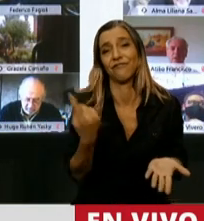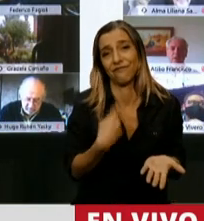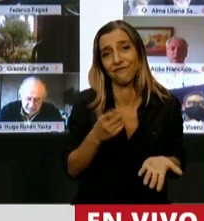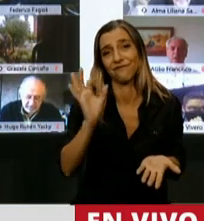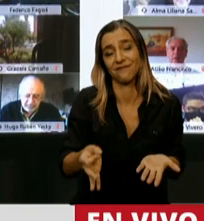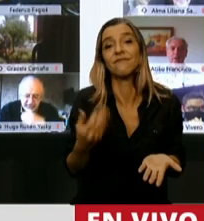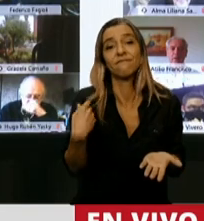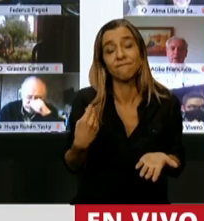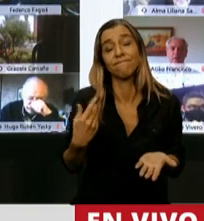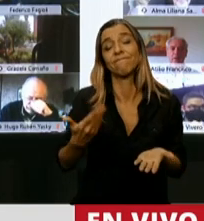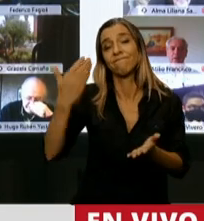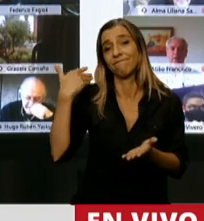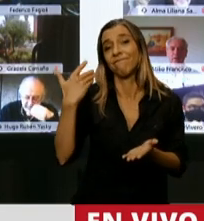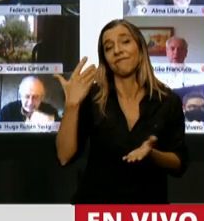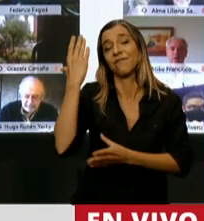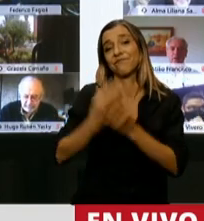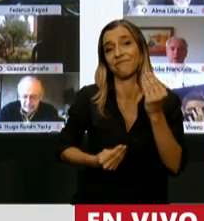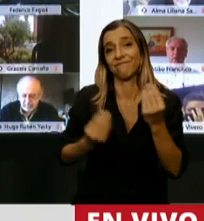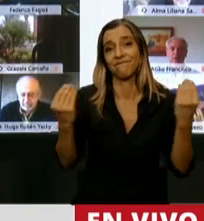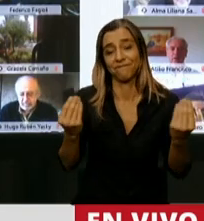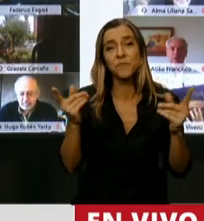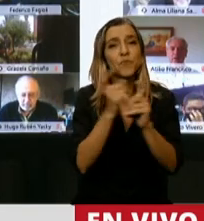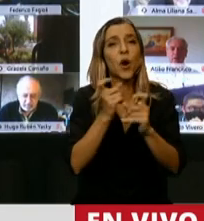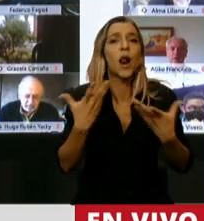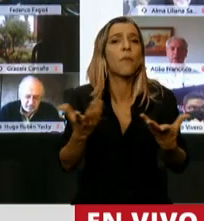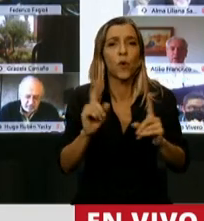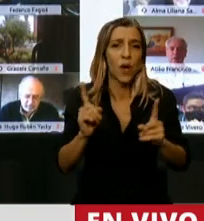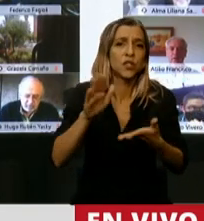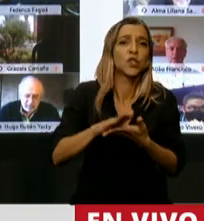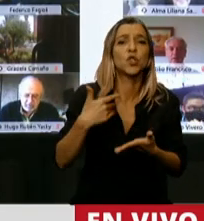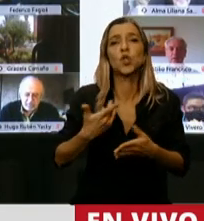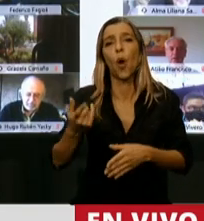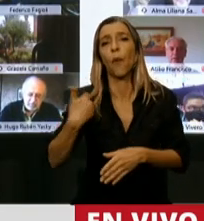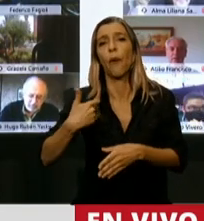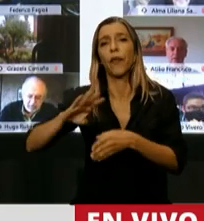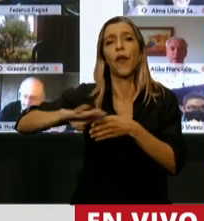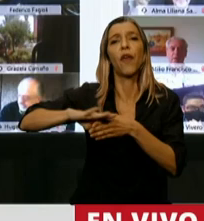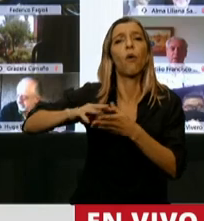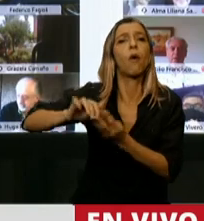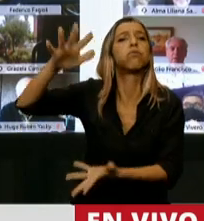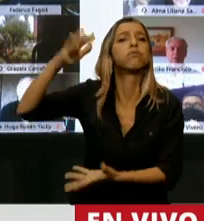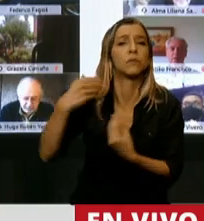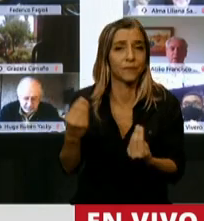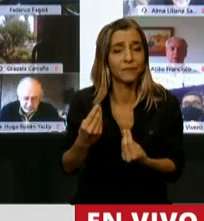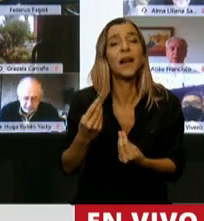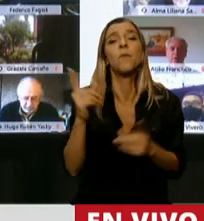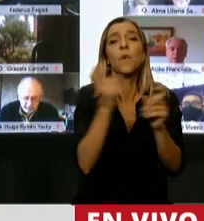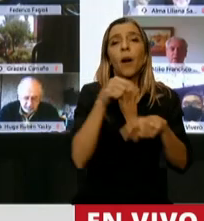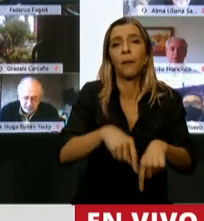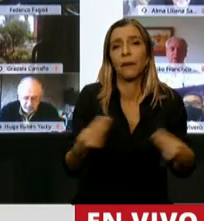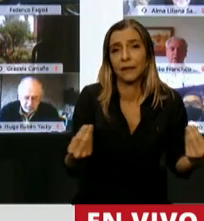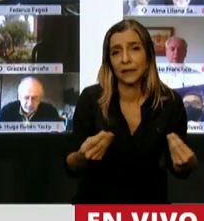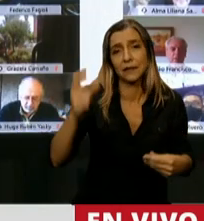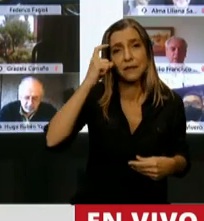El diagnóstico era errado. El problema no era tanto el sobreendeudamiento de la Argentina, sino que hace 10 años que no crecemos. Cosa que en la última